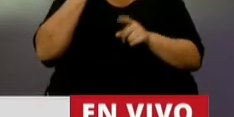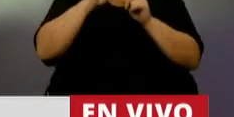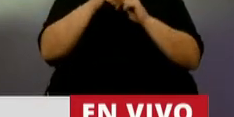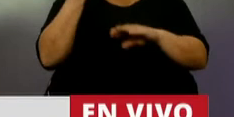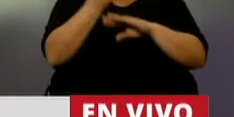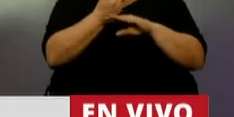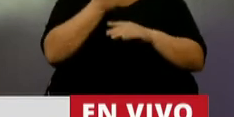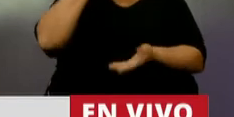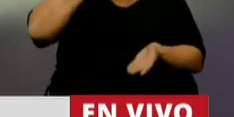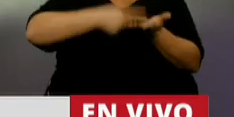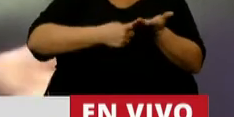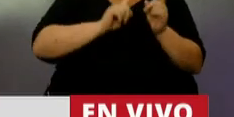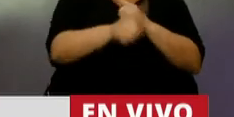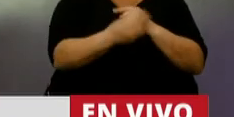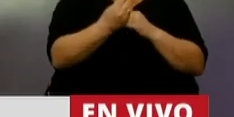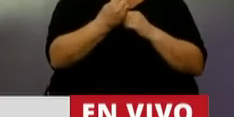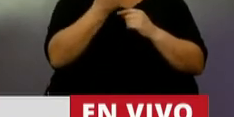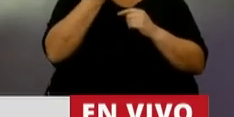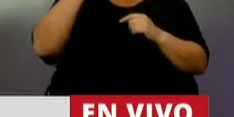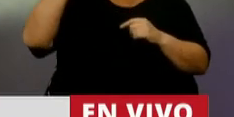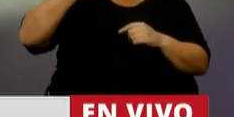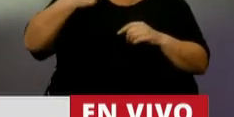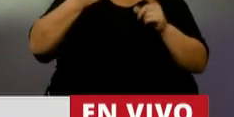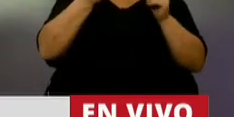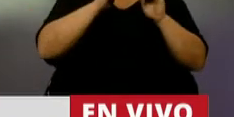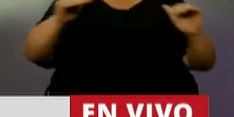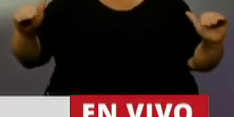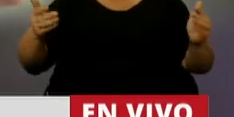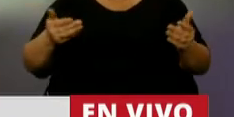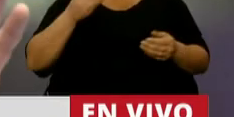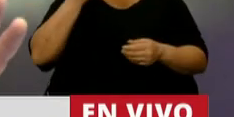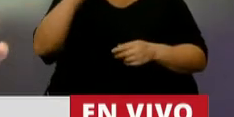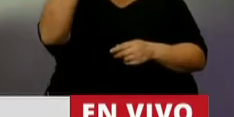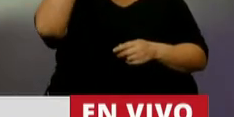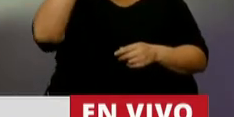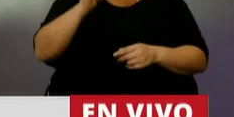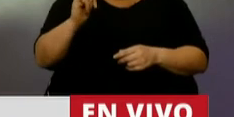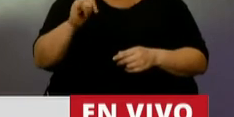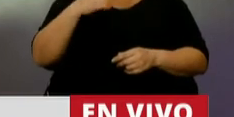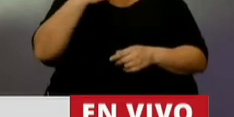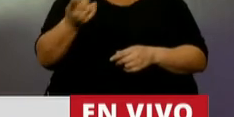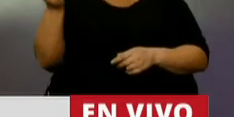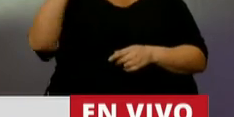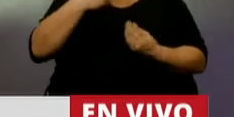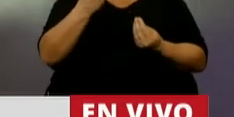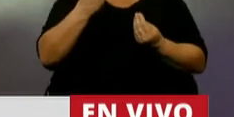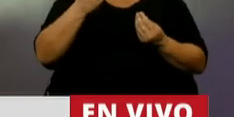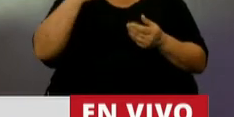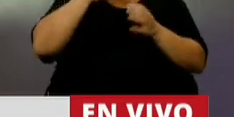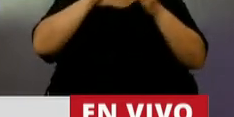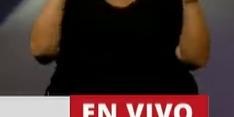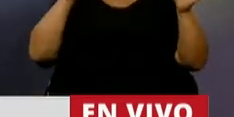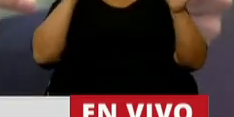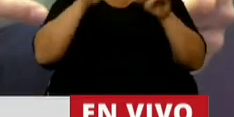que hizo, la primera medida que tomó fue de congelar las jubilaciones. Porque el primero de marzo dijo que venía a cerrar los sótanos de la